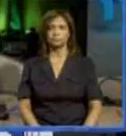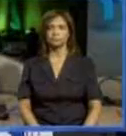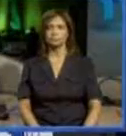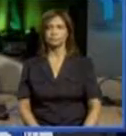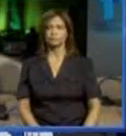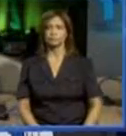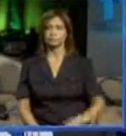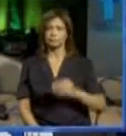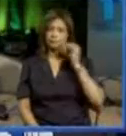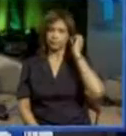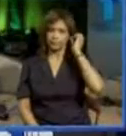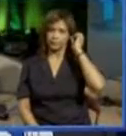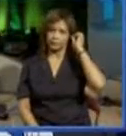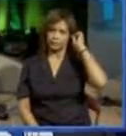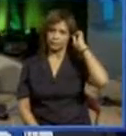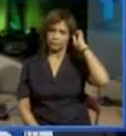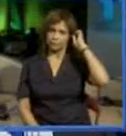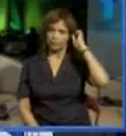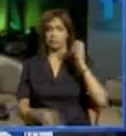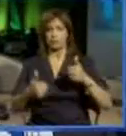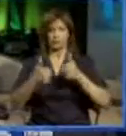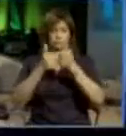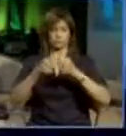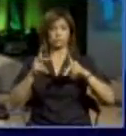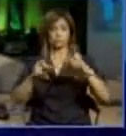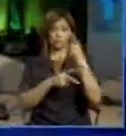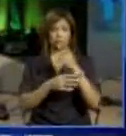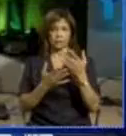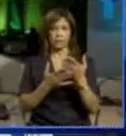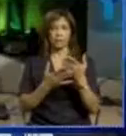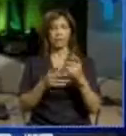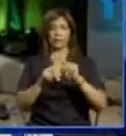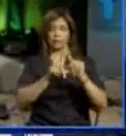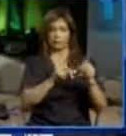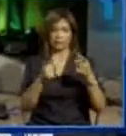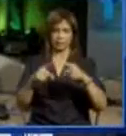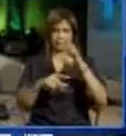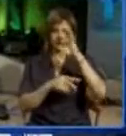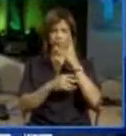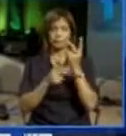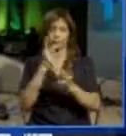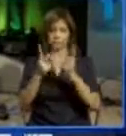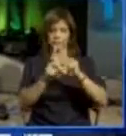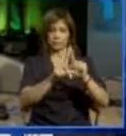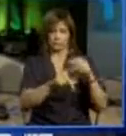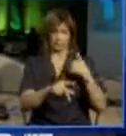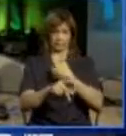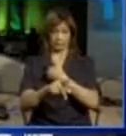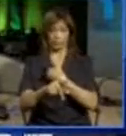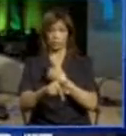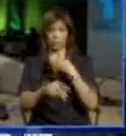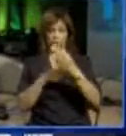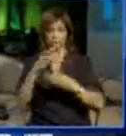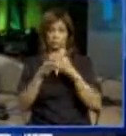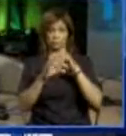los retos, desafíos y oportunidades que enfrentan los países visitados, los países miembros del Banco Mundial.